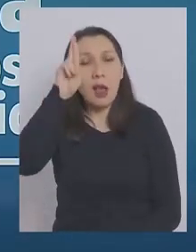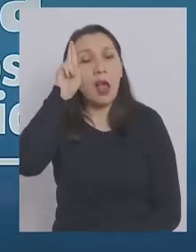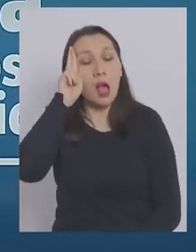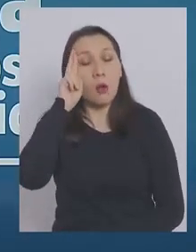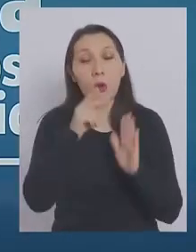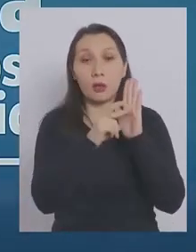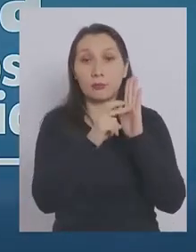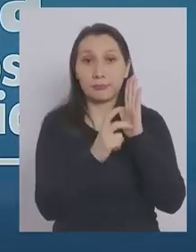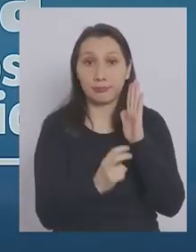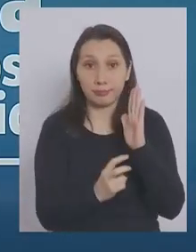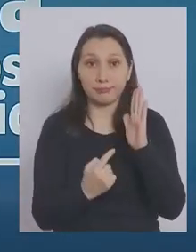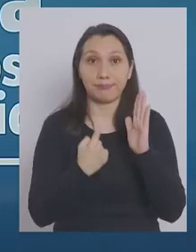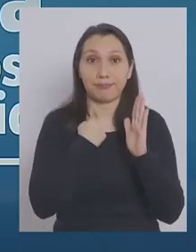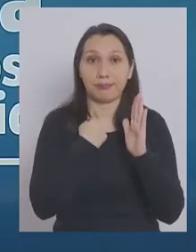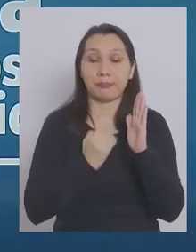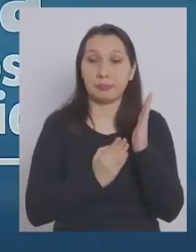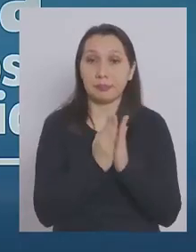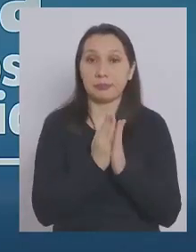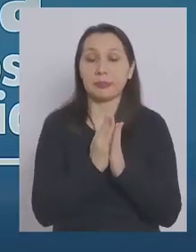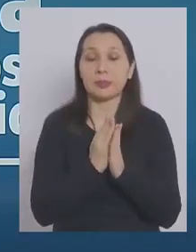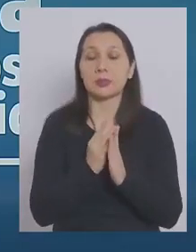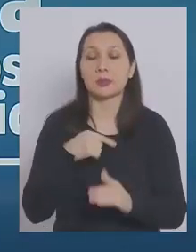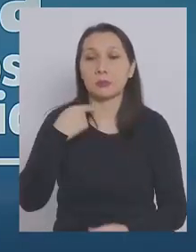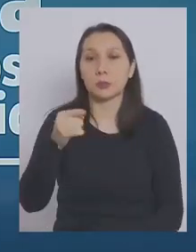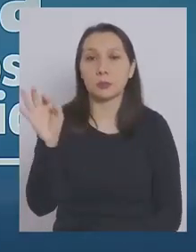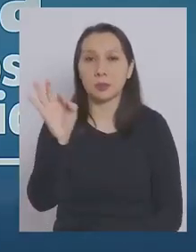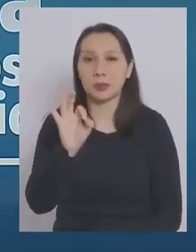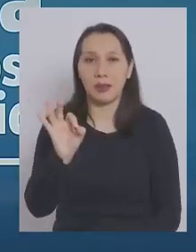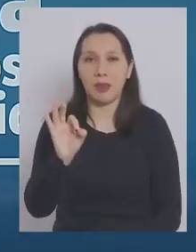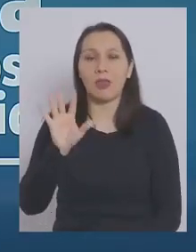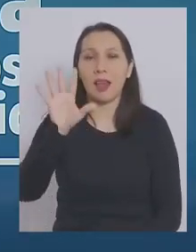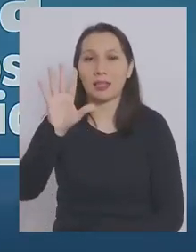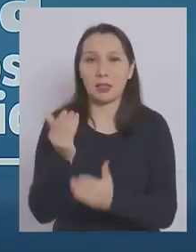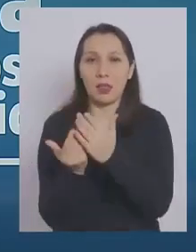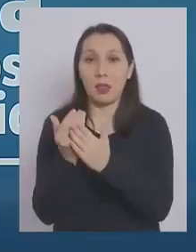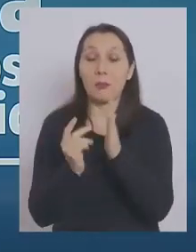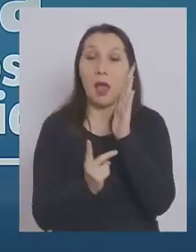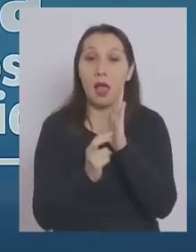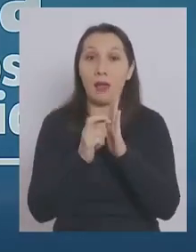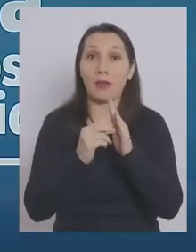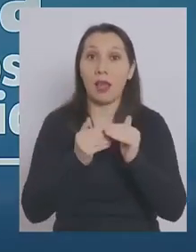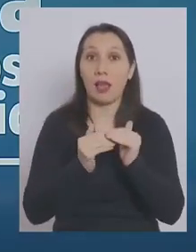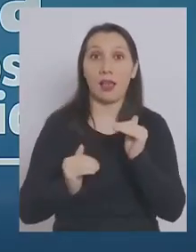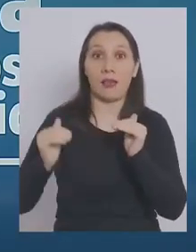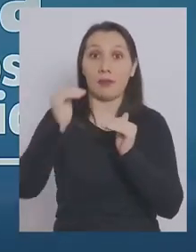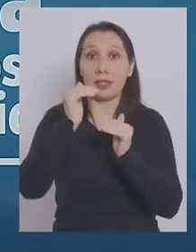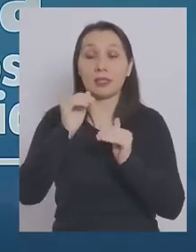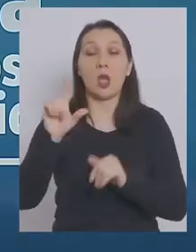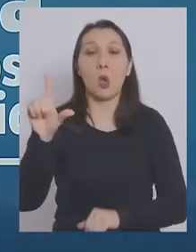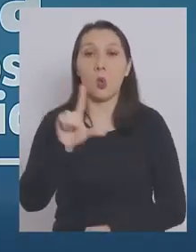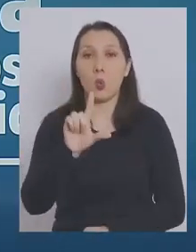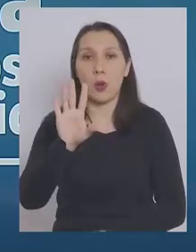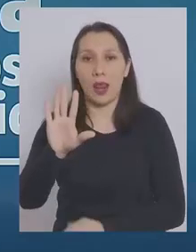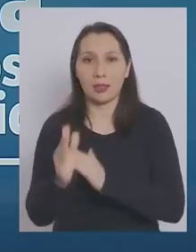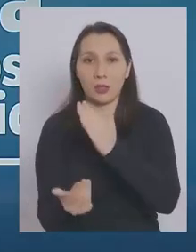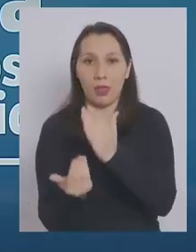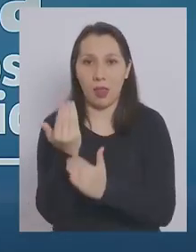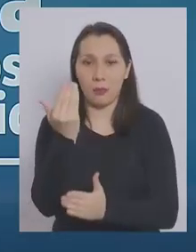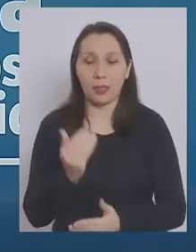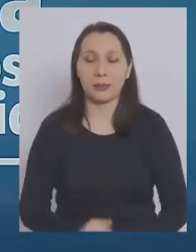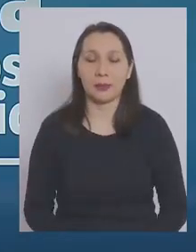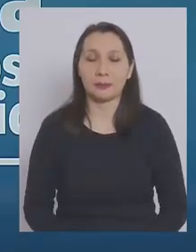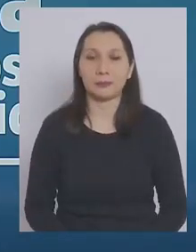los retrocesos ocurren a partir del día sábado a 5 de la mañana y los avances a partir del día lunes a las 5 de la mañana.